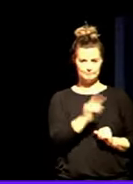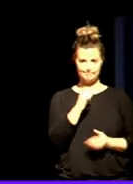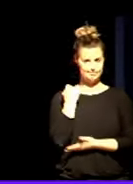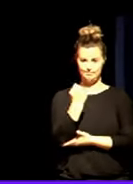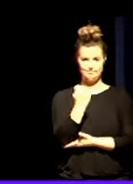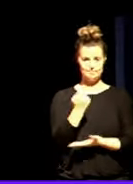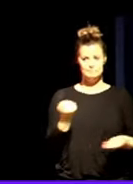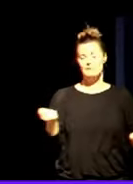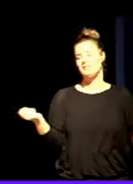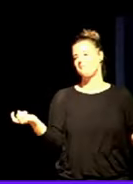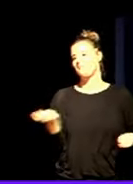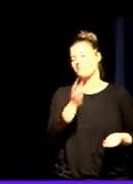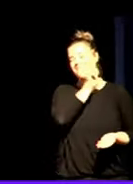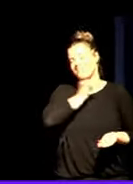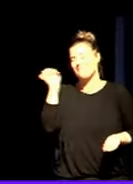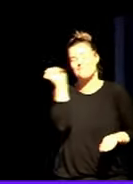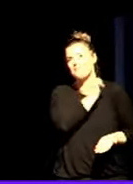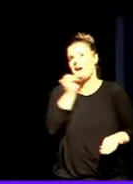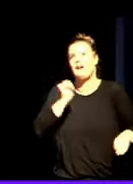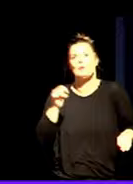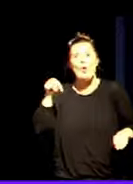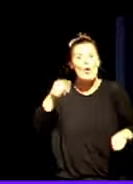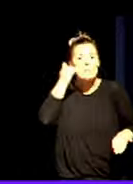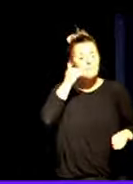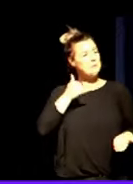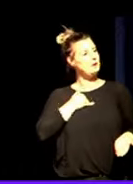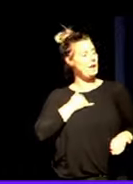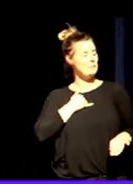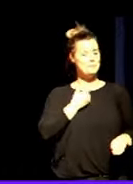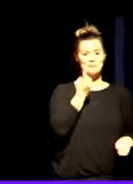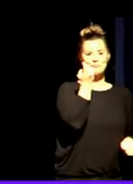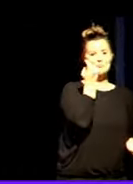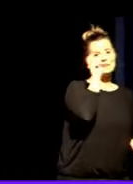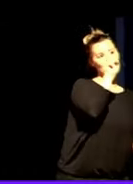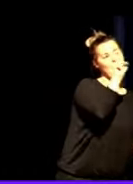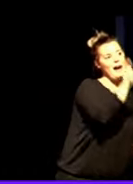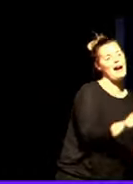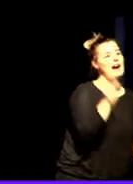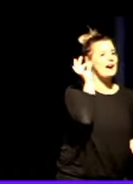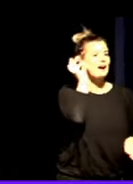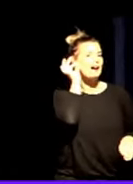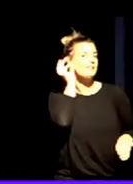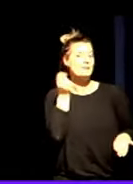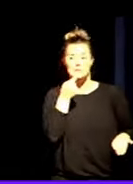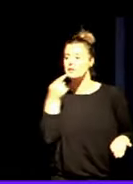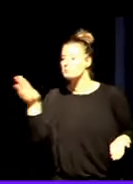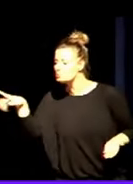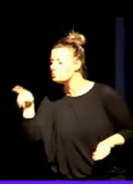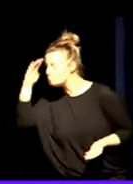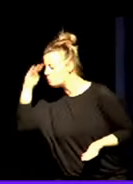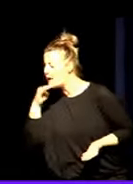que fabuloso es que me llame hoy blandereño en la casa de mi hijo mi hija y me diga eres el aeta de John